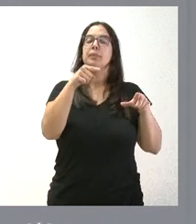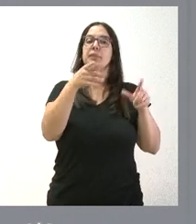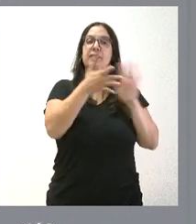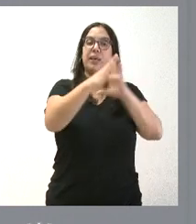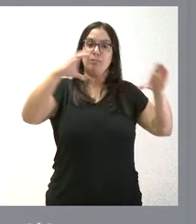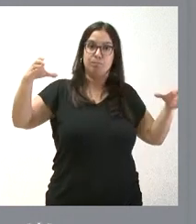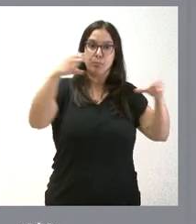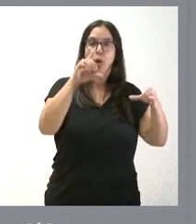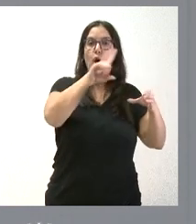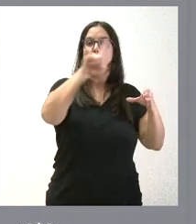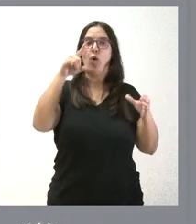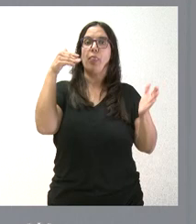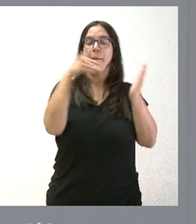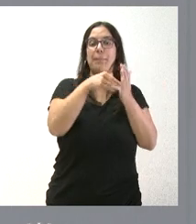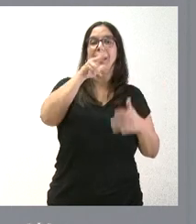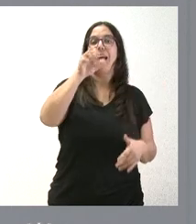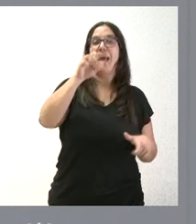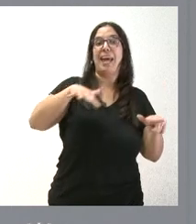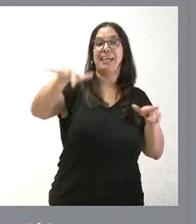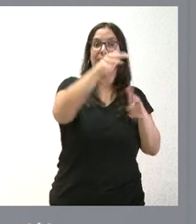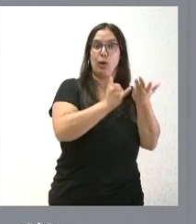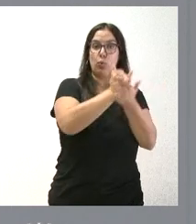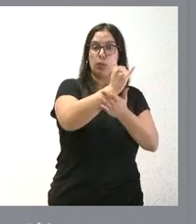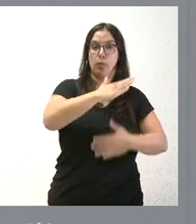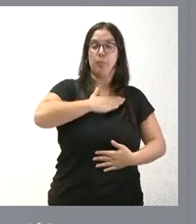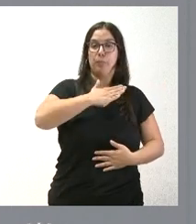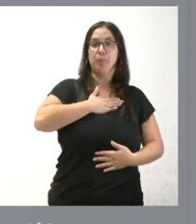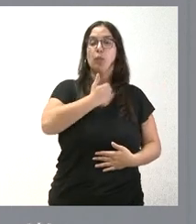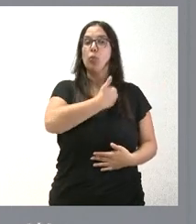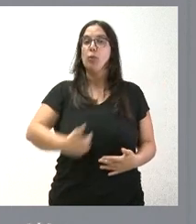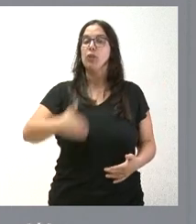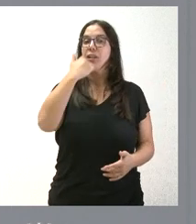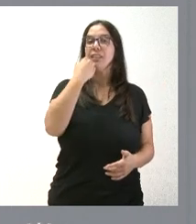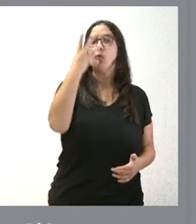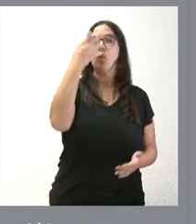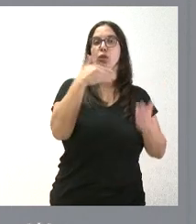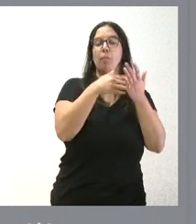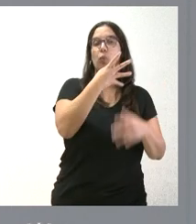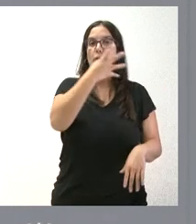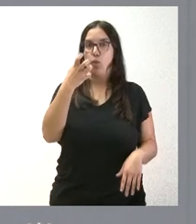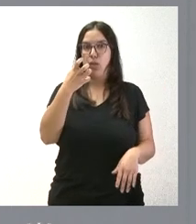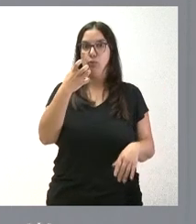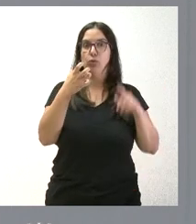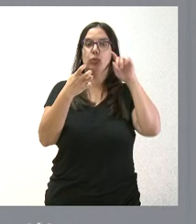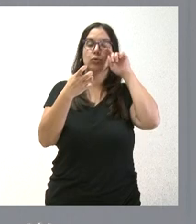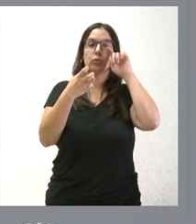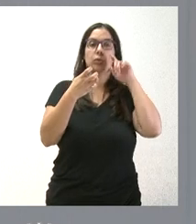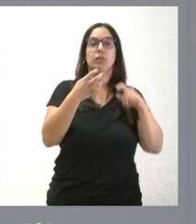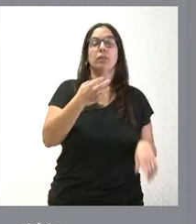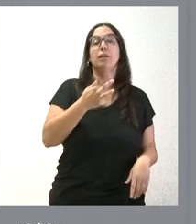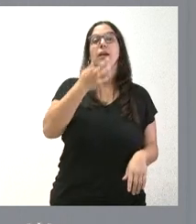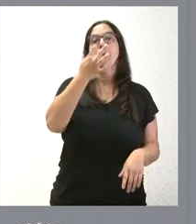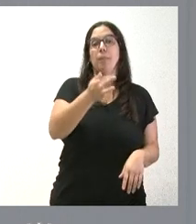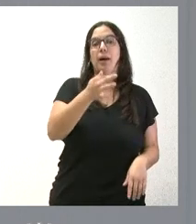más de 11.000 hectáreas de cultivo pertenecientes a casi 4.400 propietarios, a la vez que se moderniza